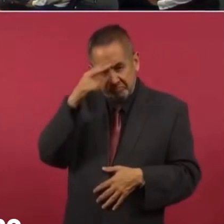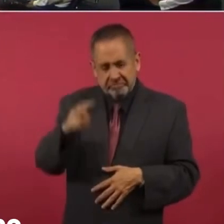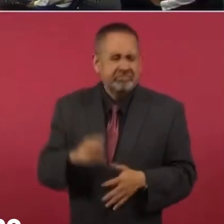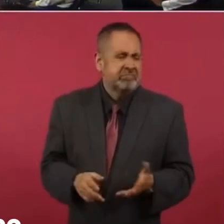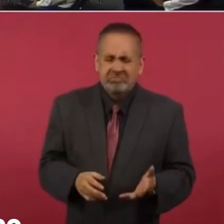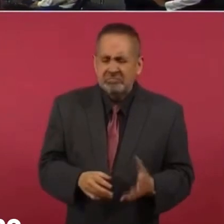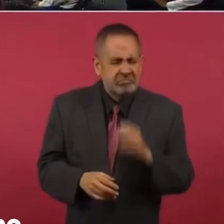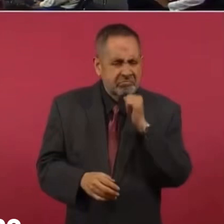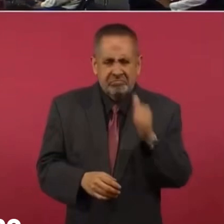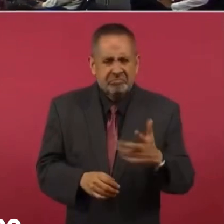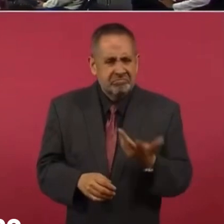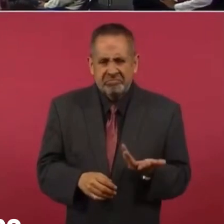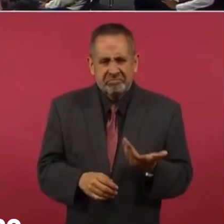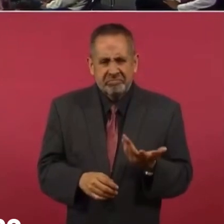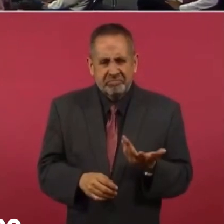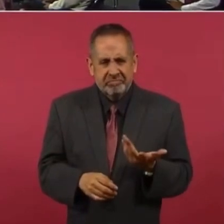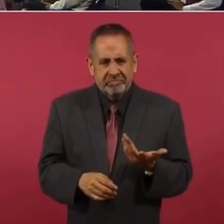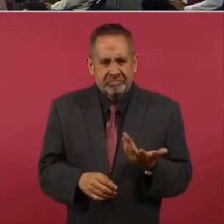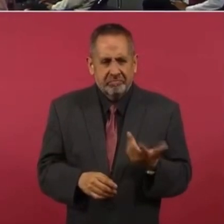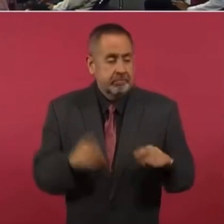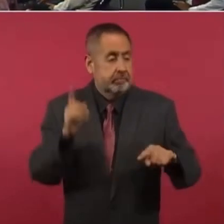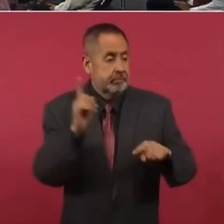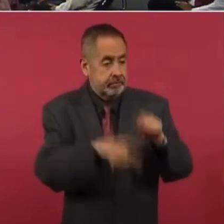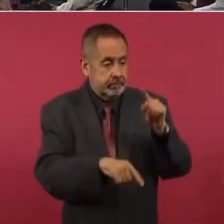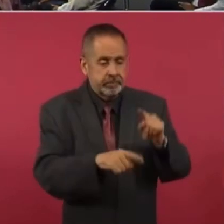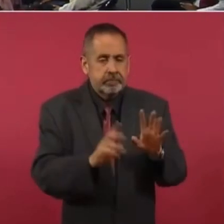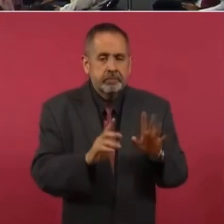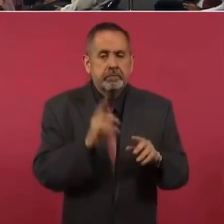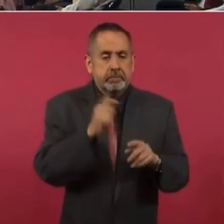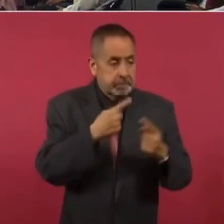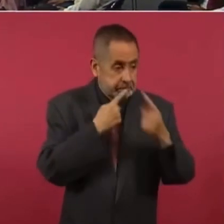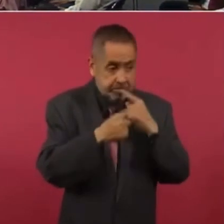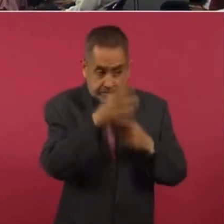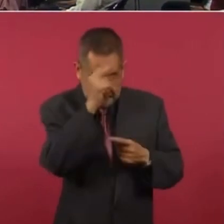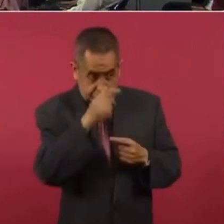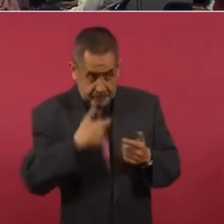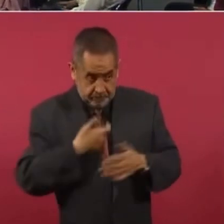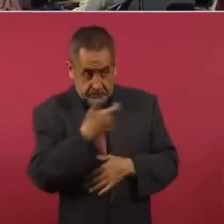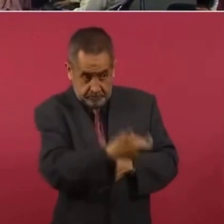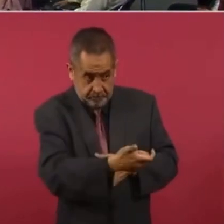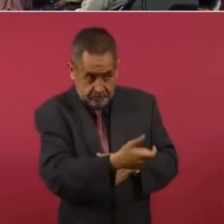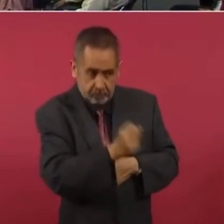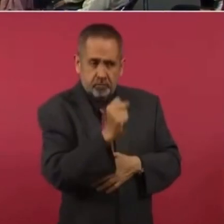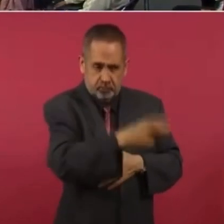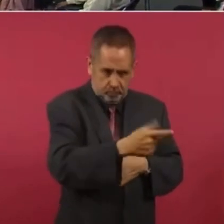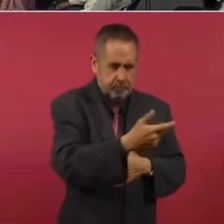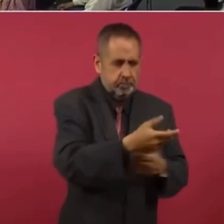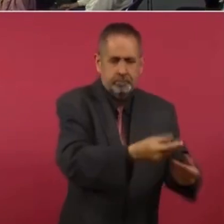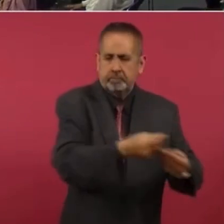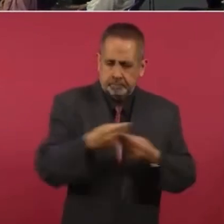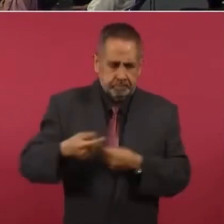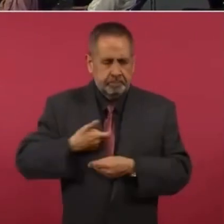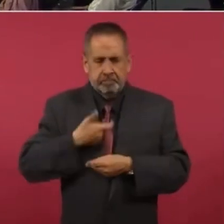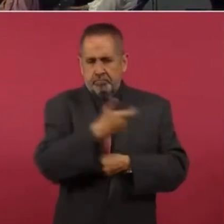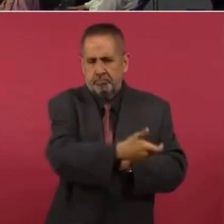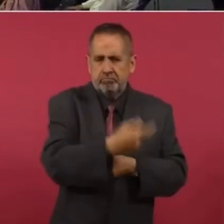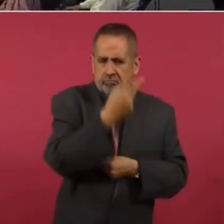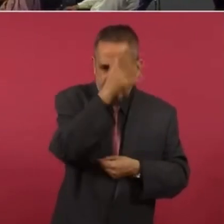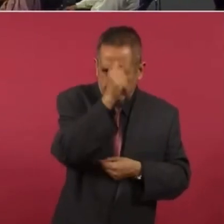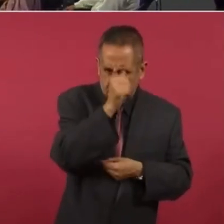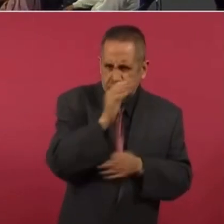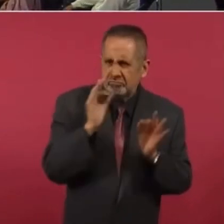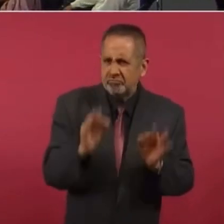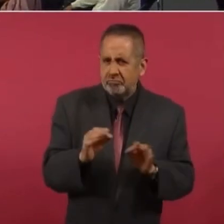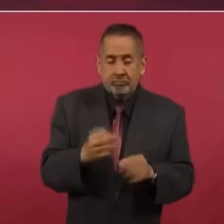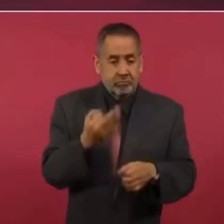expropiaciones que se han llevado a cabo son concertadas, esto no es una